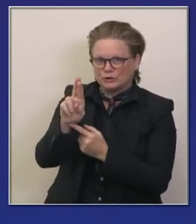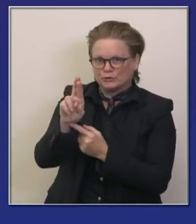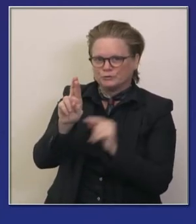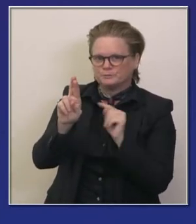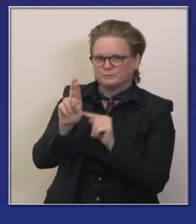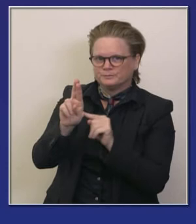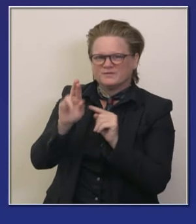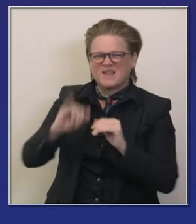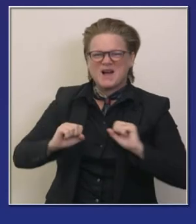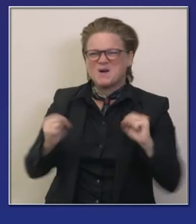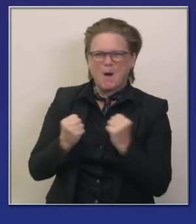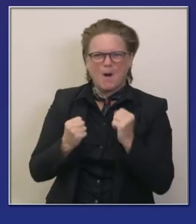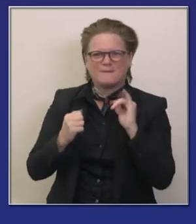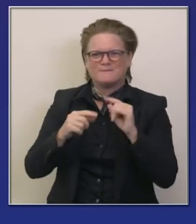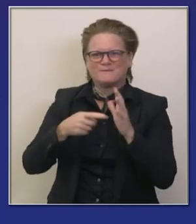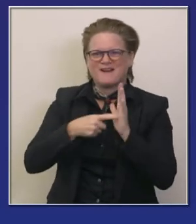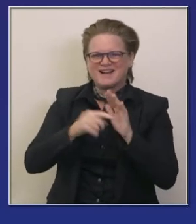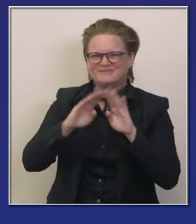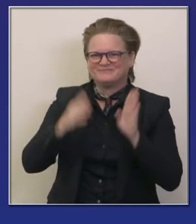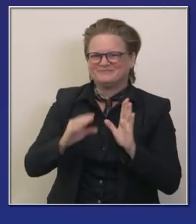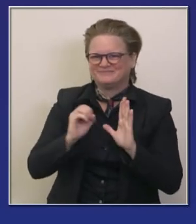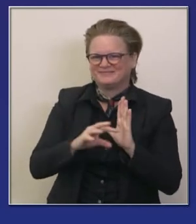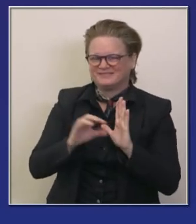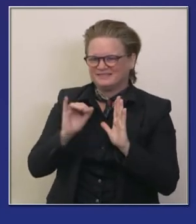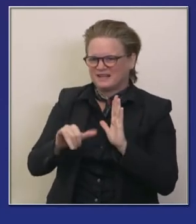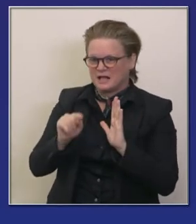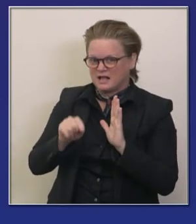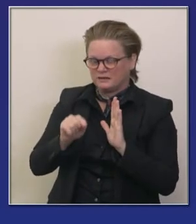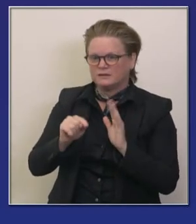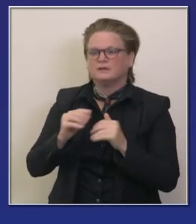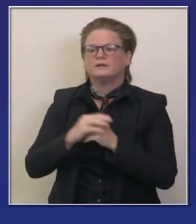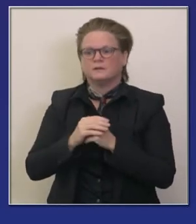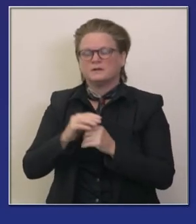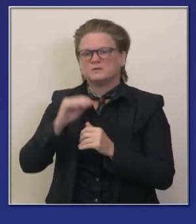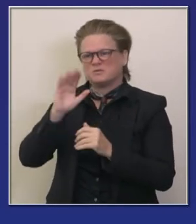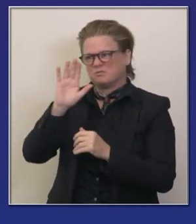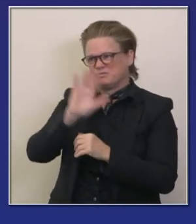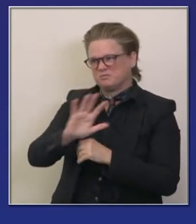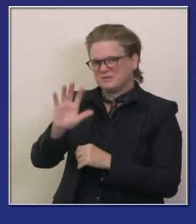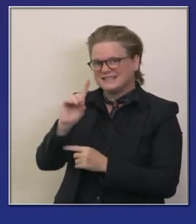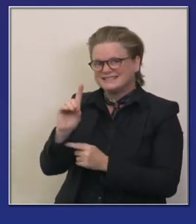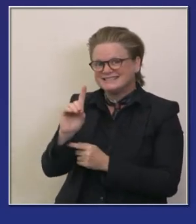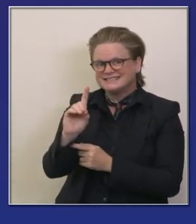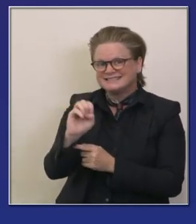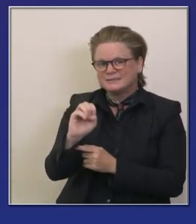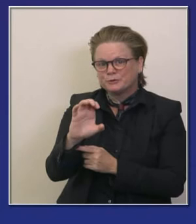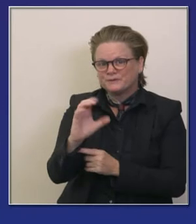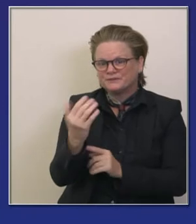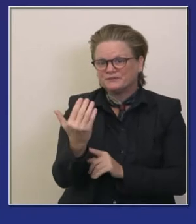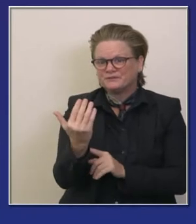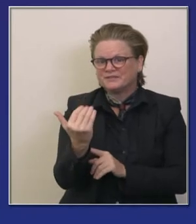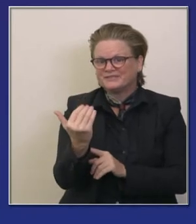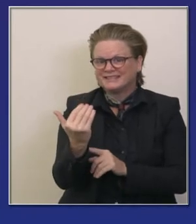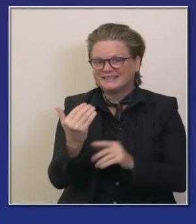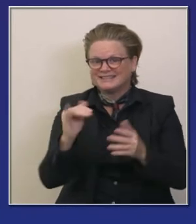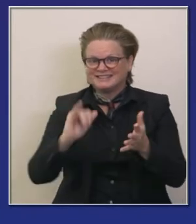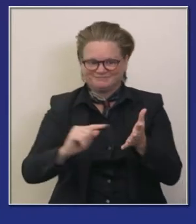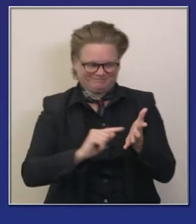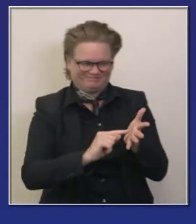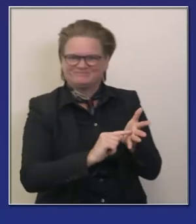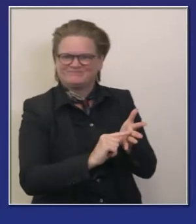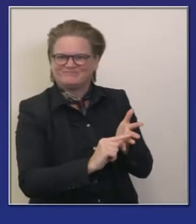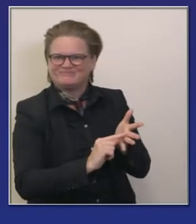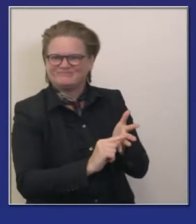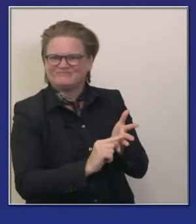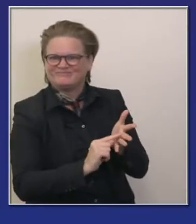al para el 15 de este mes para propósitos de planificación consideramos 12 al 15 pero para